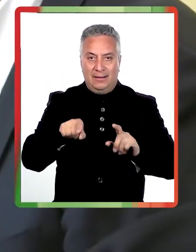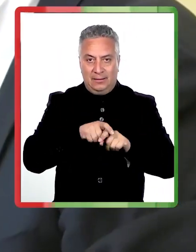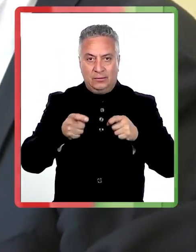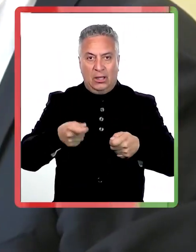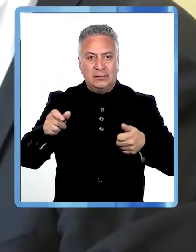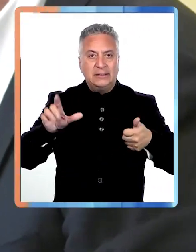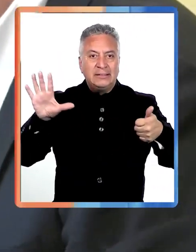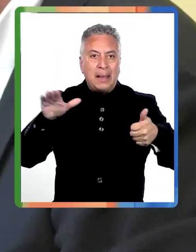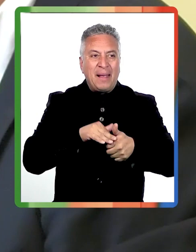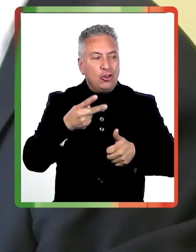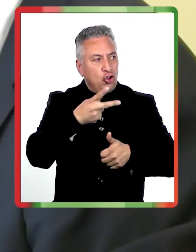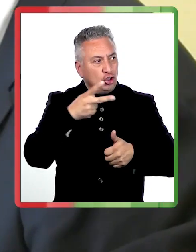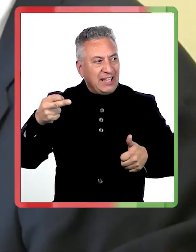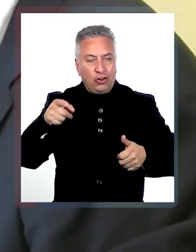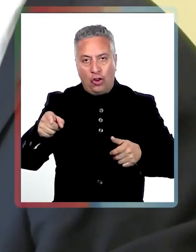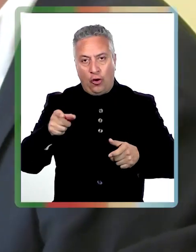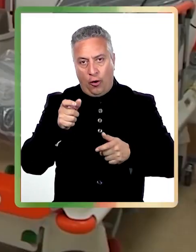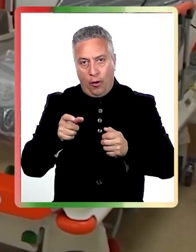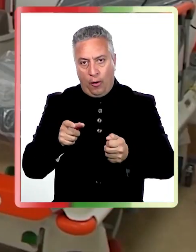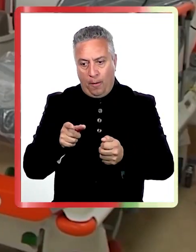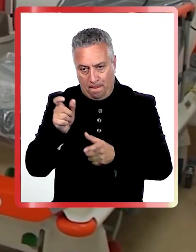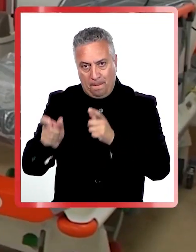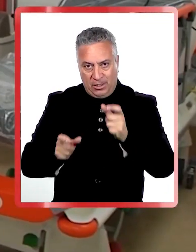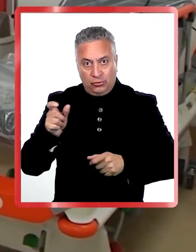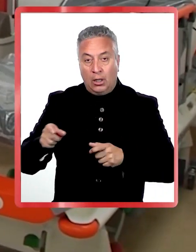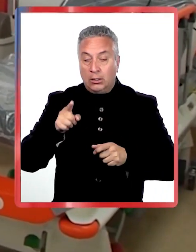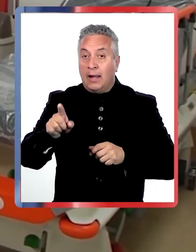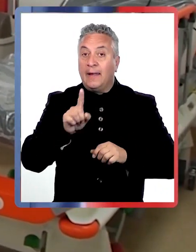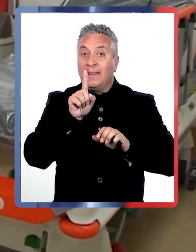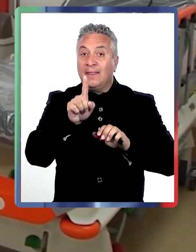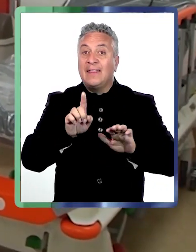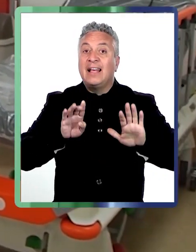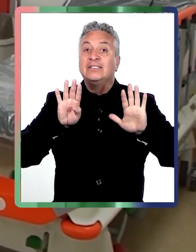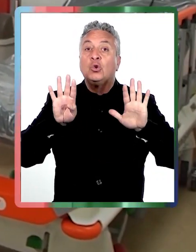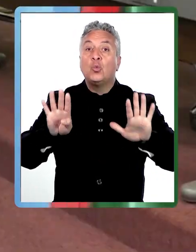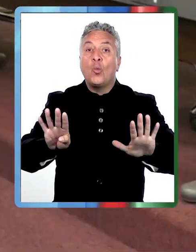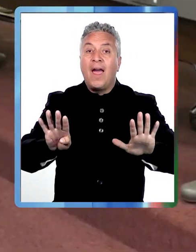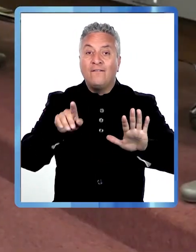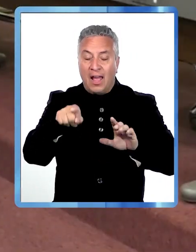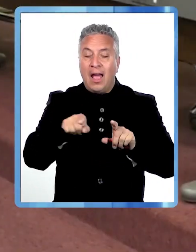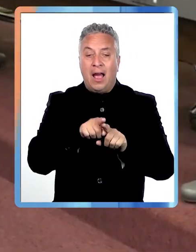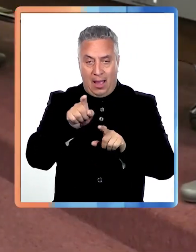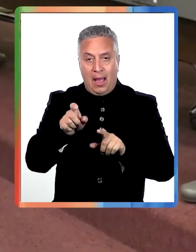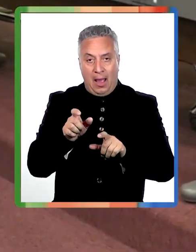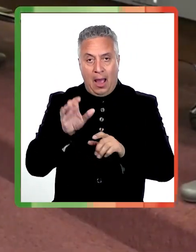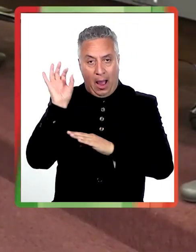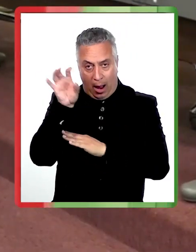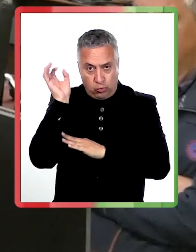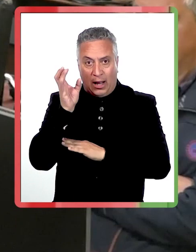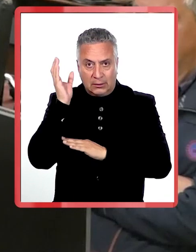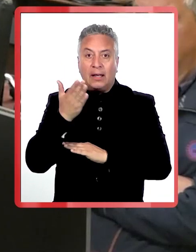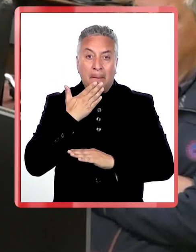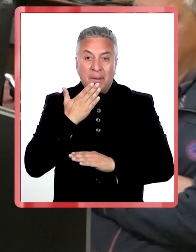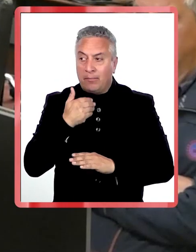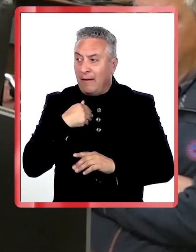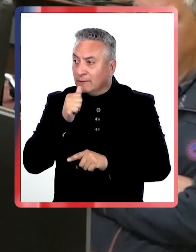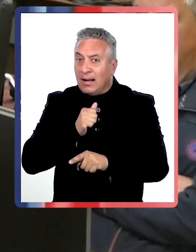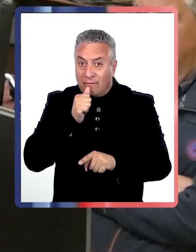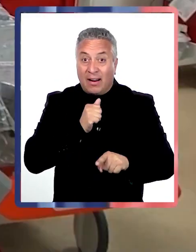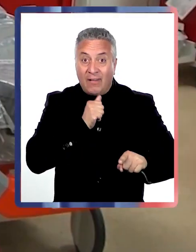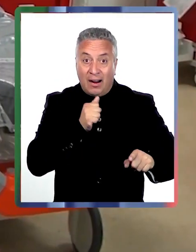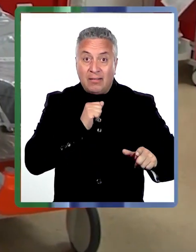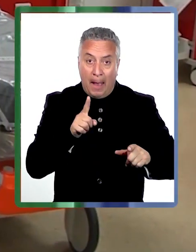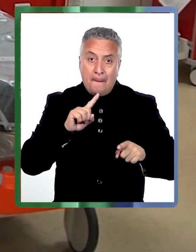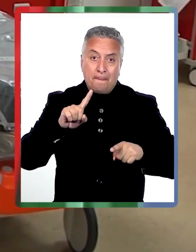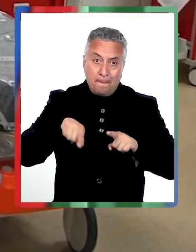de 6.200 pacientes que lo requieren. Acortamos la brecha. La compra de 19 ambulancias que vienen también a acortar la brecha del déficit estructural que tenemos en ambulancias de